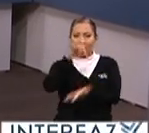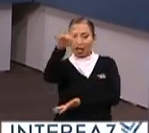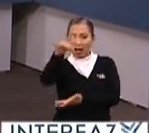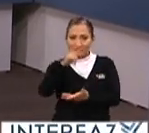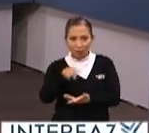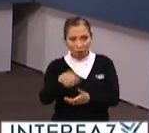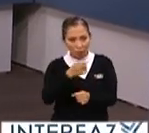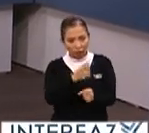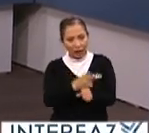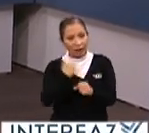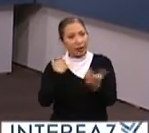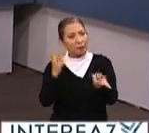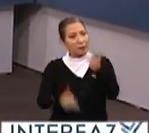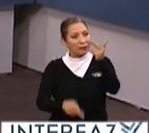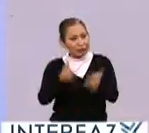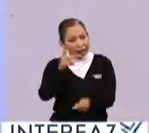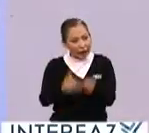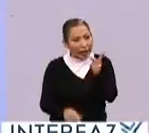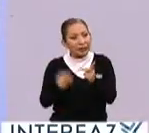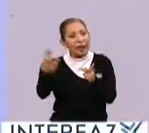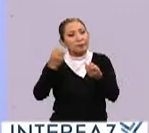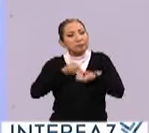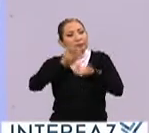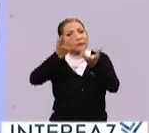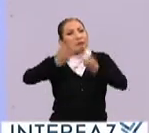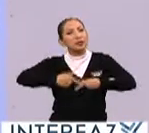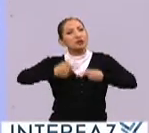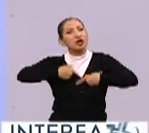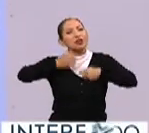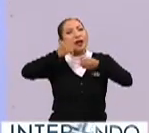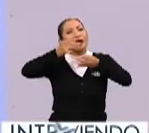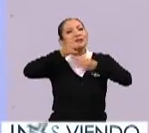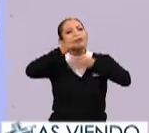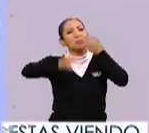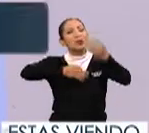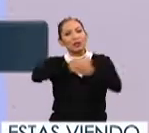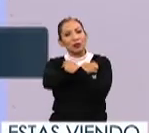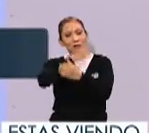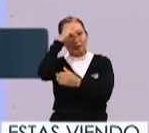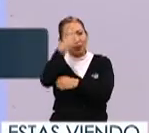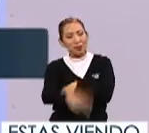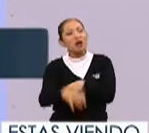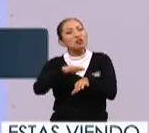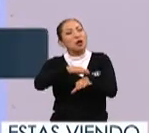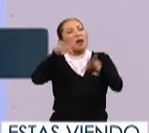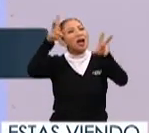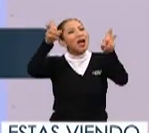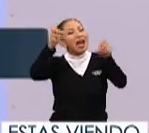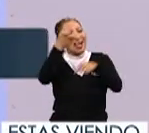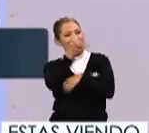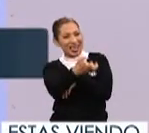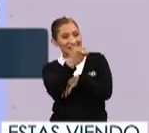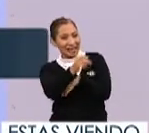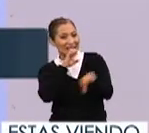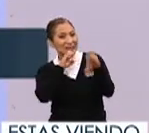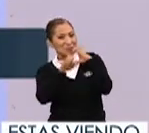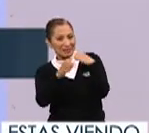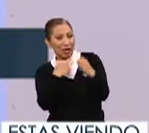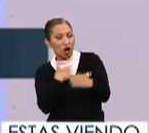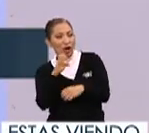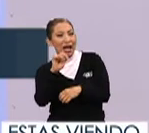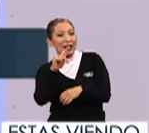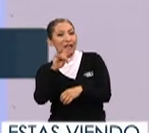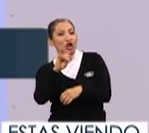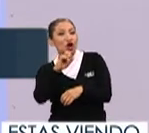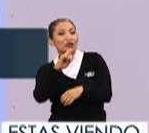la oportunidad de platicar, de compartir con la audiencia de la Agencia Informativa de Educación de México sobre esta entrevista que tuvimos con